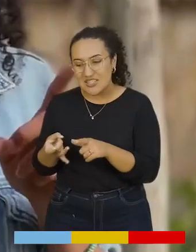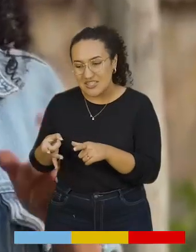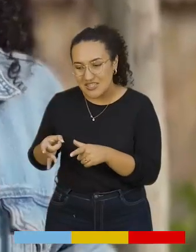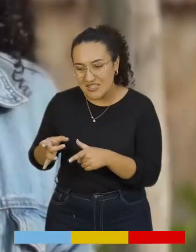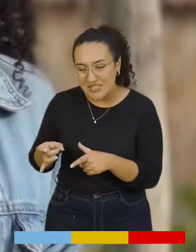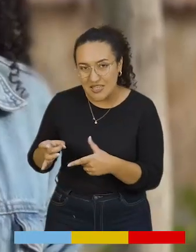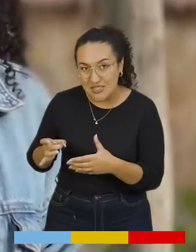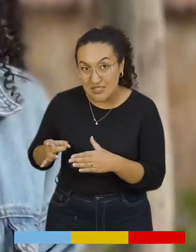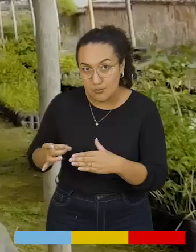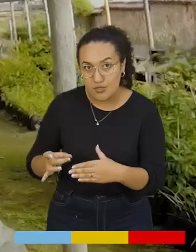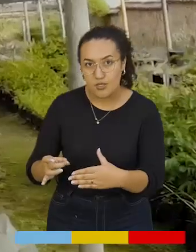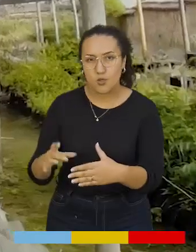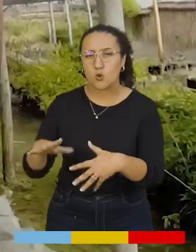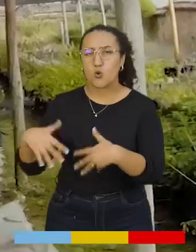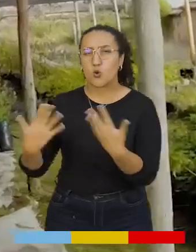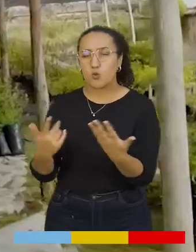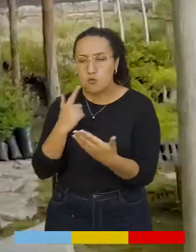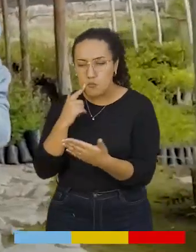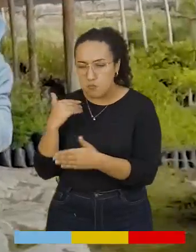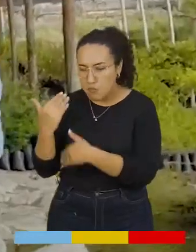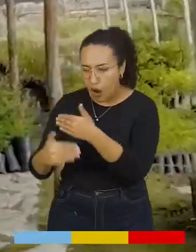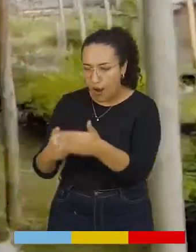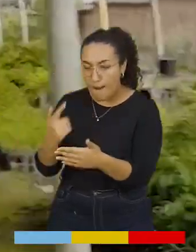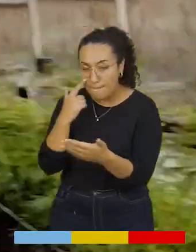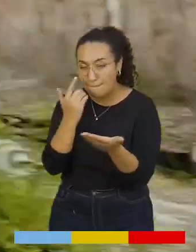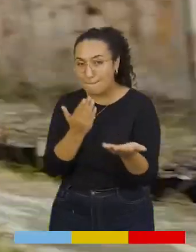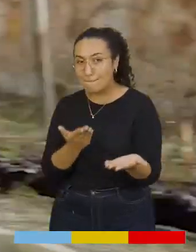y yo voy a vivir esta experiencia. Acompáñenme.